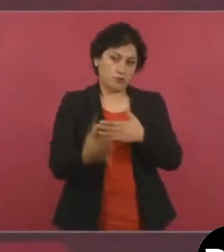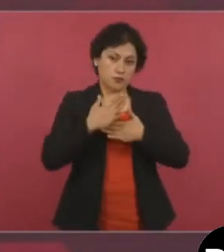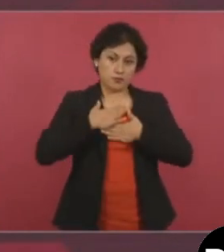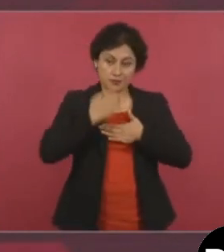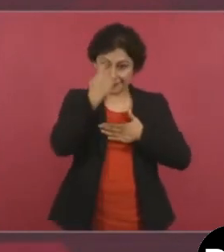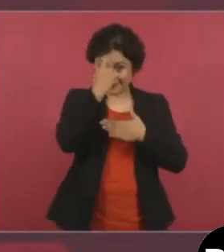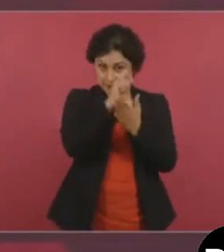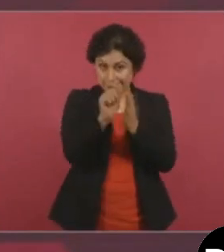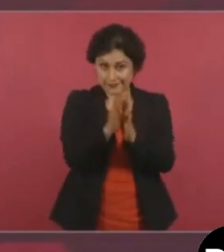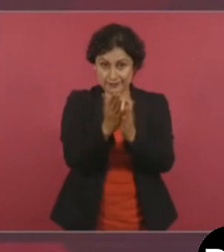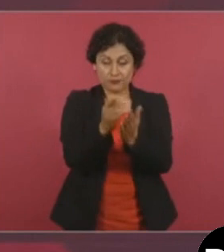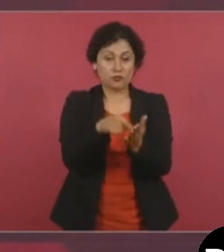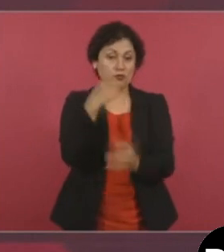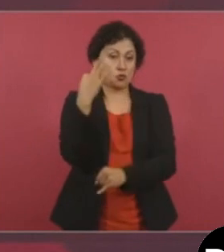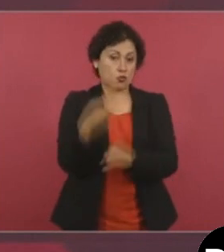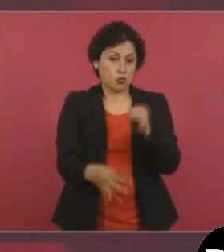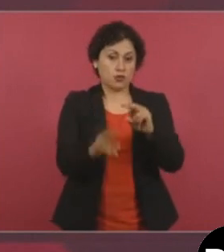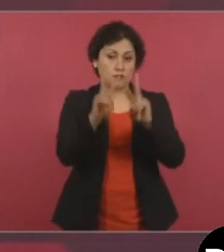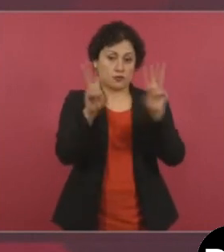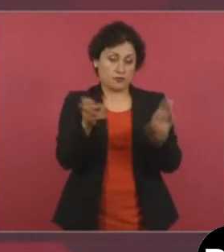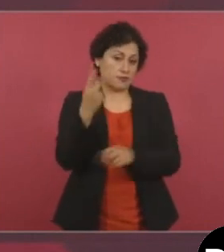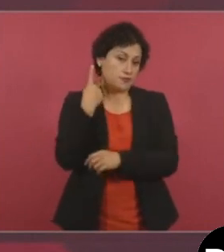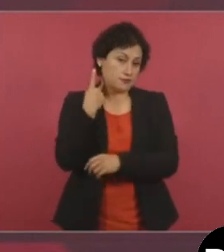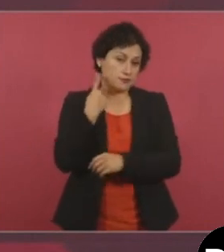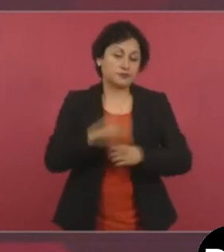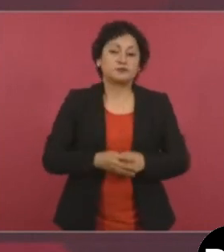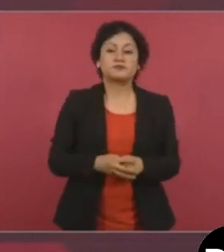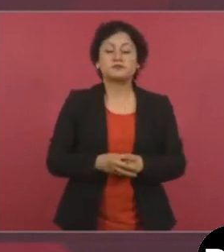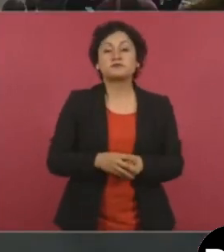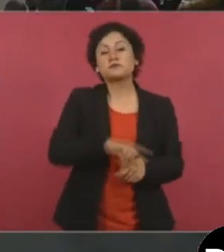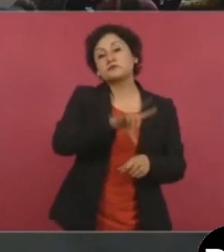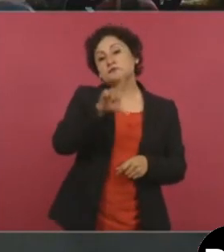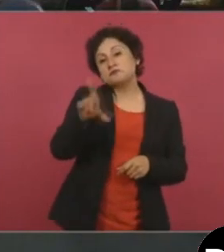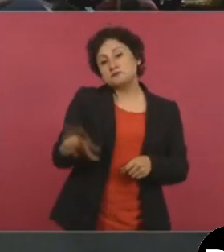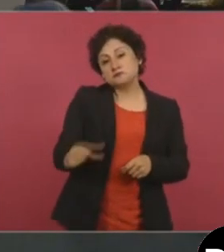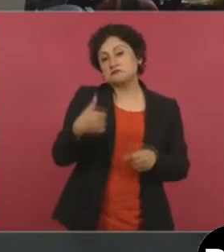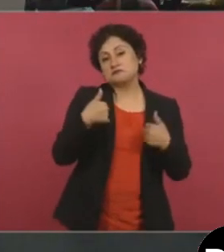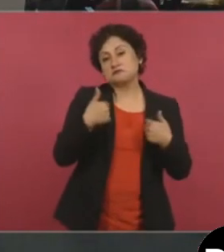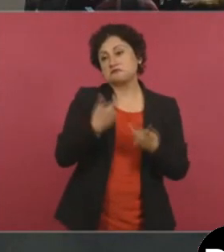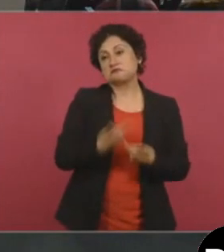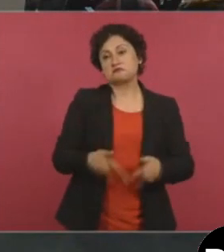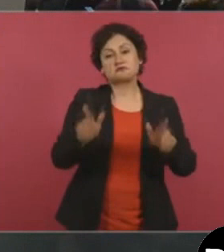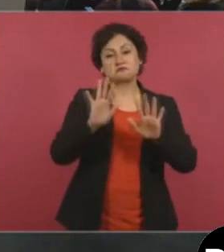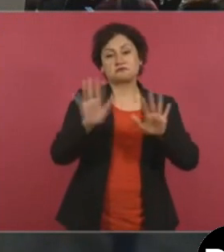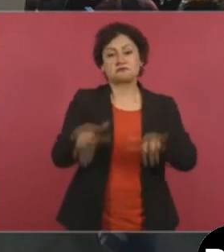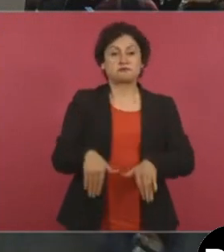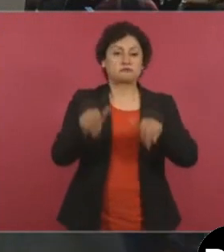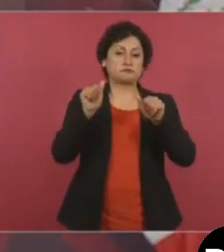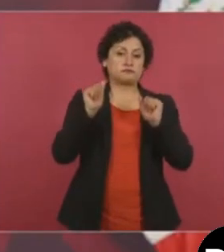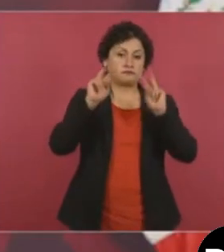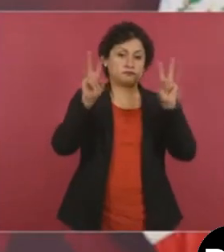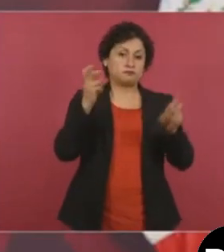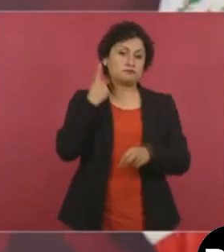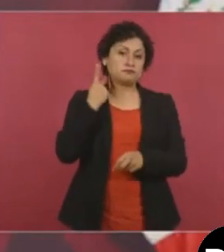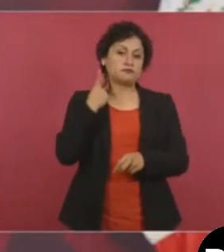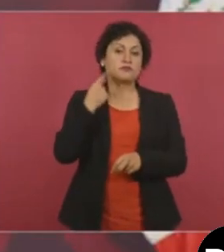Entonces, no voy a participar en nada, esto por lo del Senado